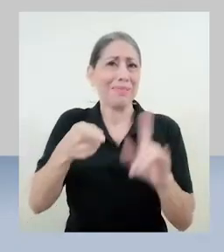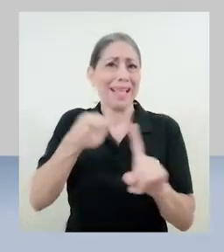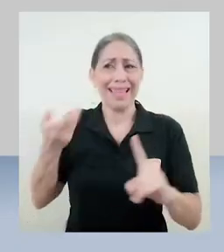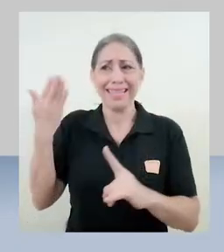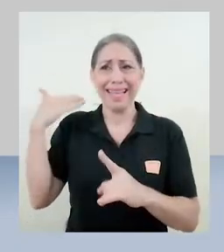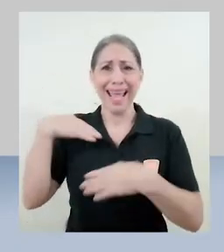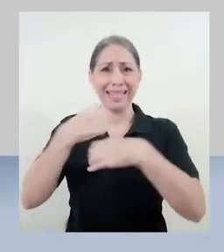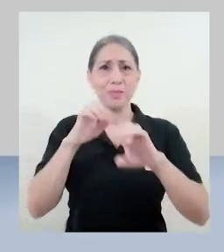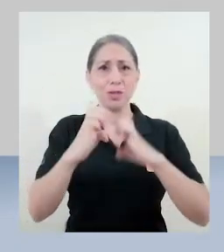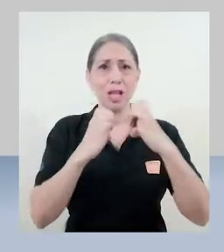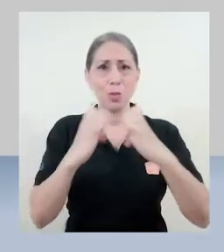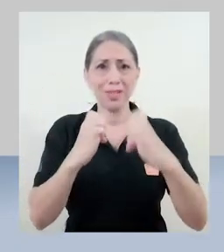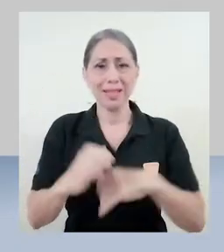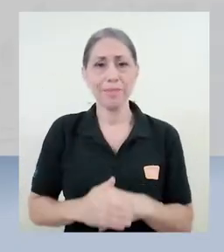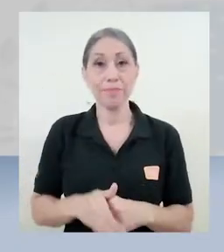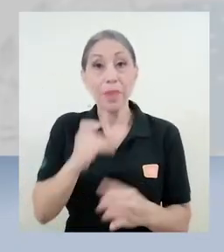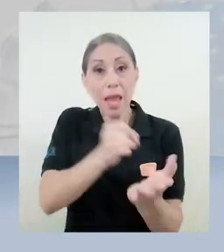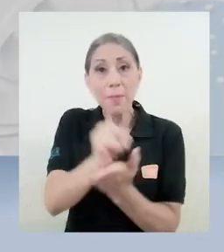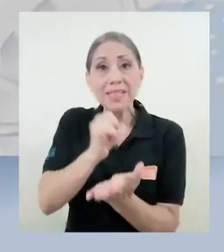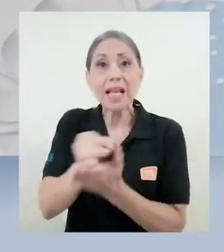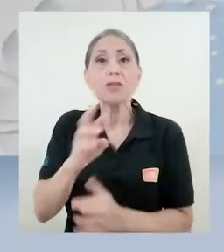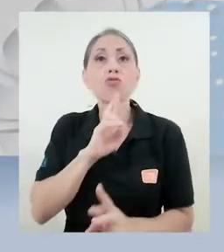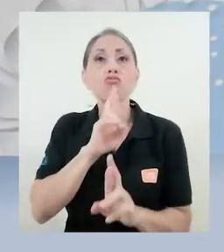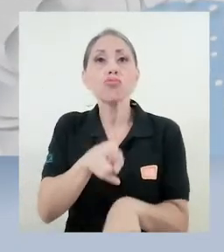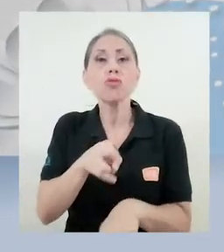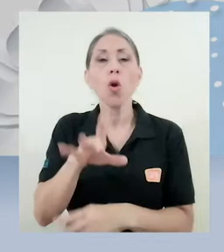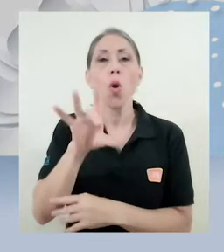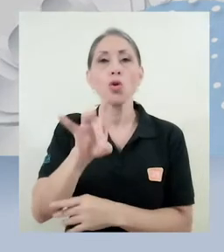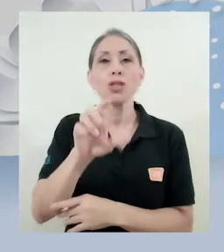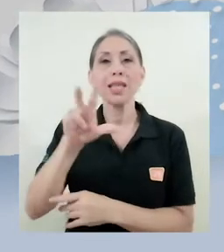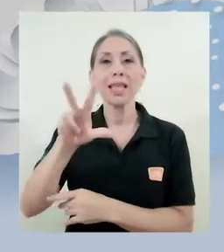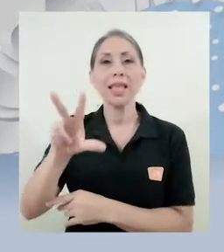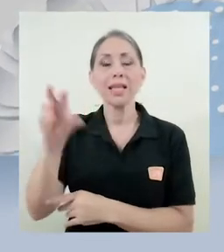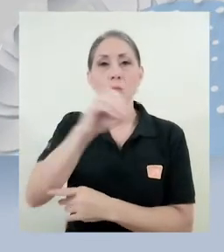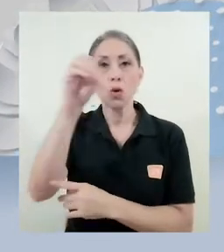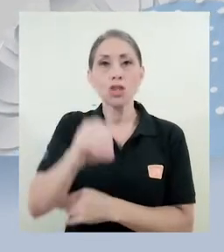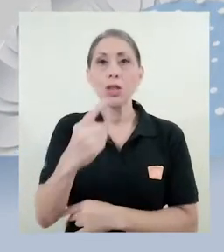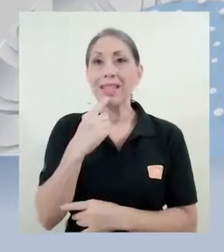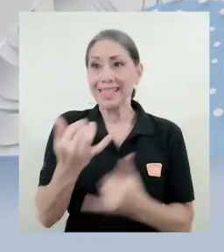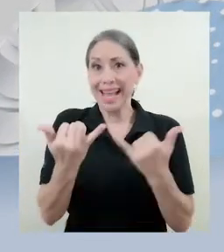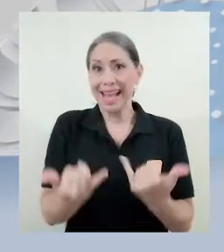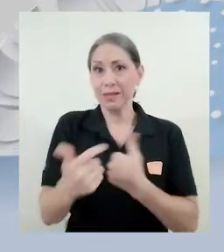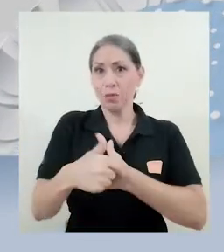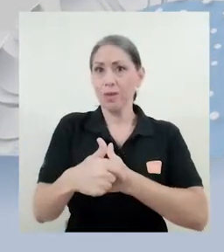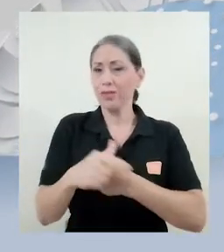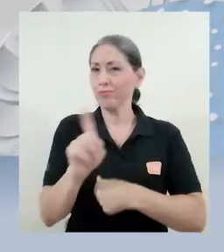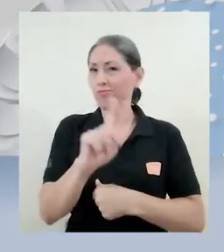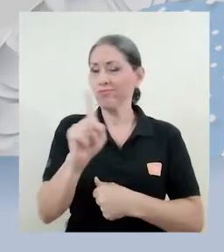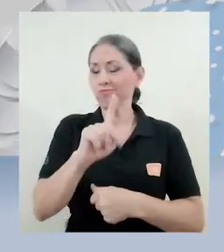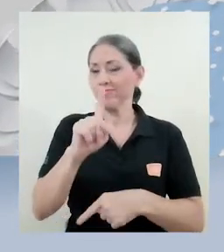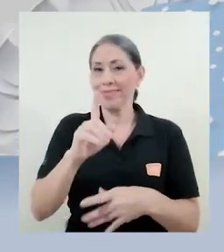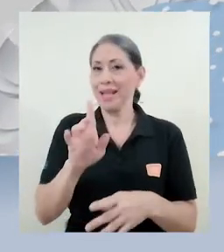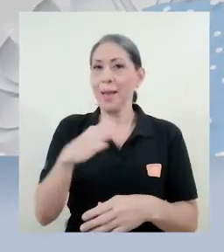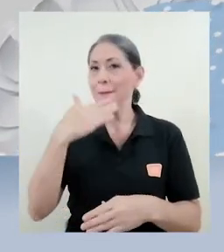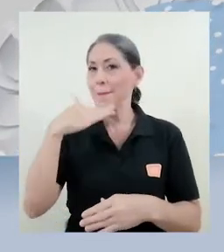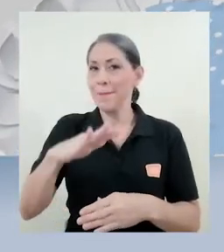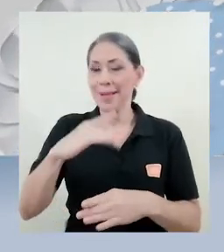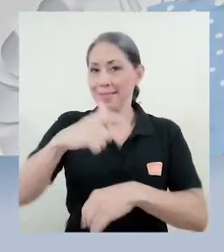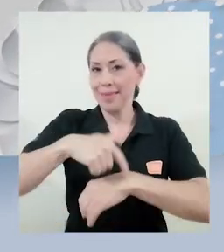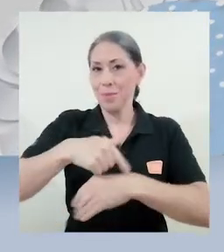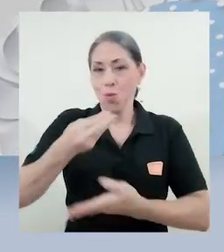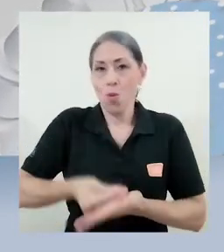De acuerdo con la investigación, un 83% considera que son malos tiempos de hacer compras para el hogar.